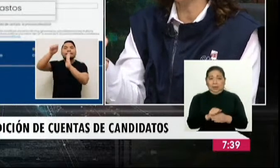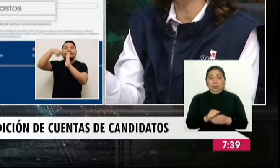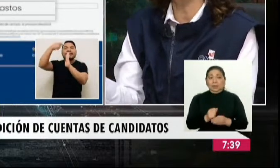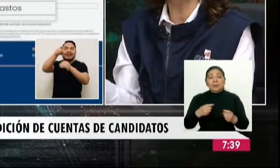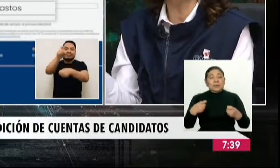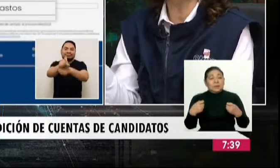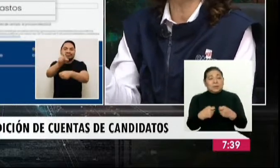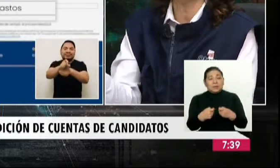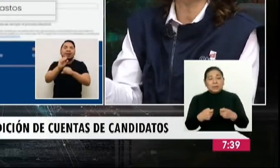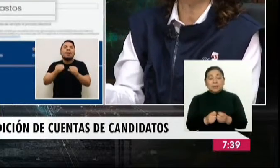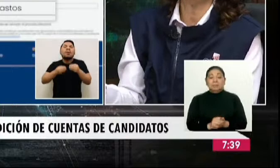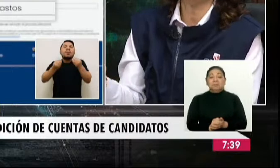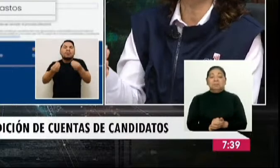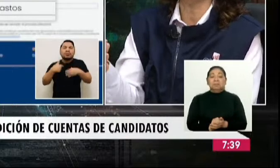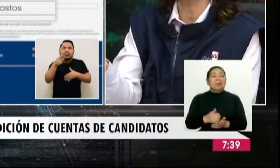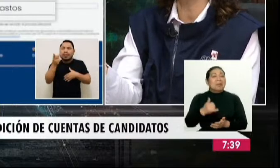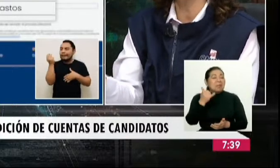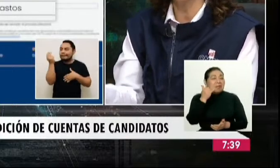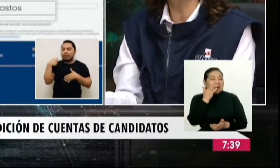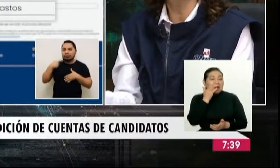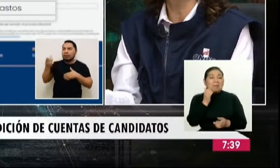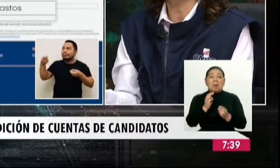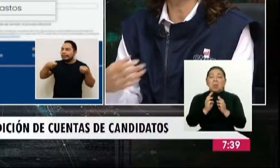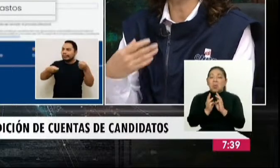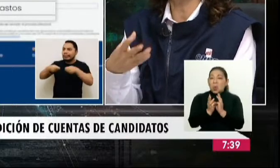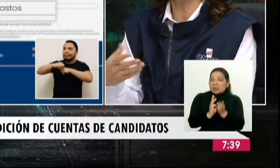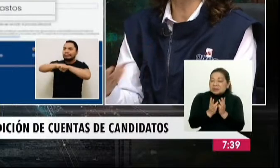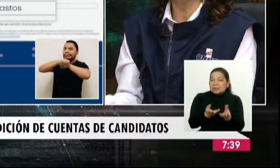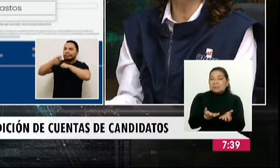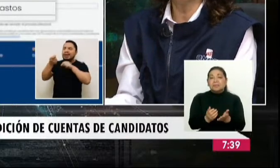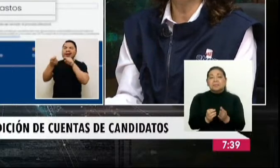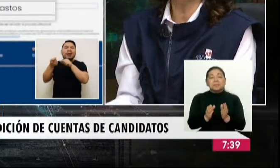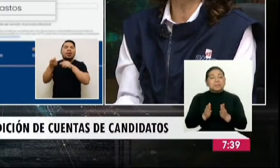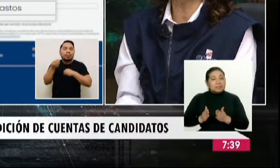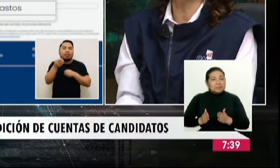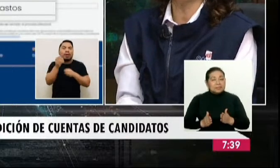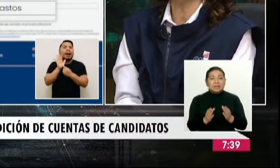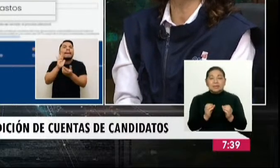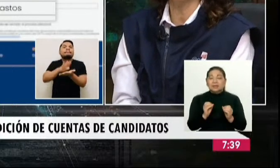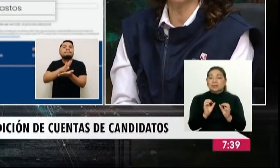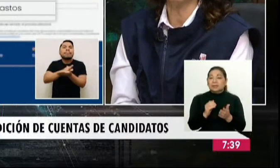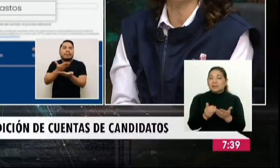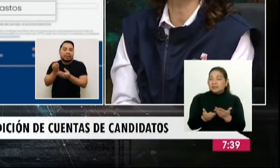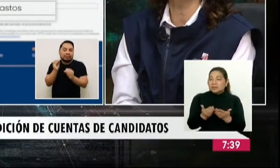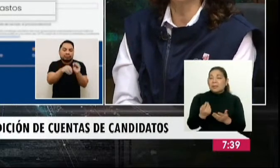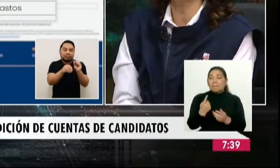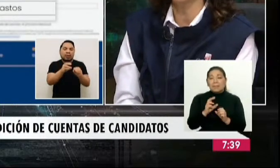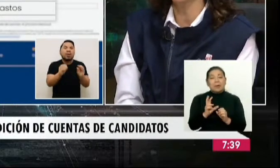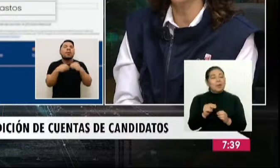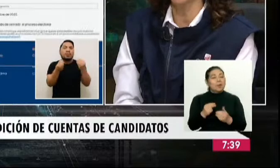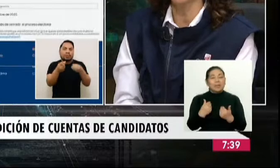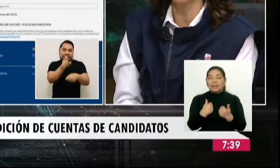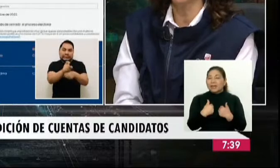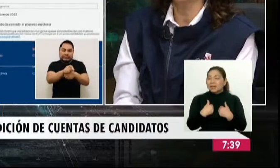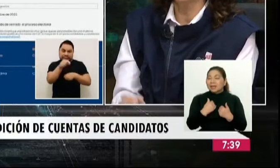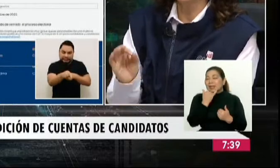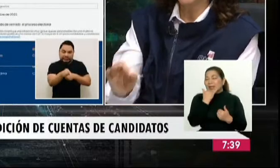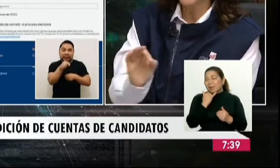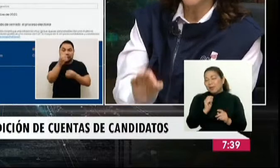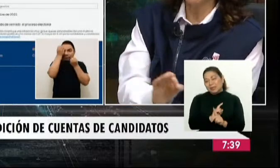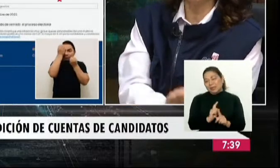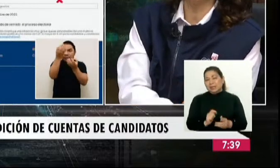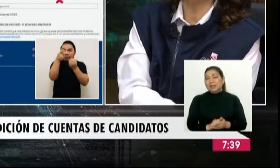por correo electrónico, teléfonos, WhatsApp, para poder orientarlos y tengan las facilidades del caso para no tener un error.